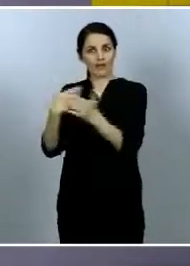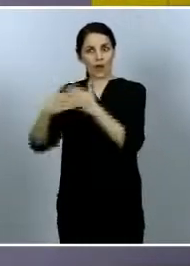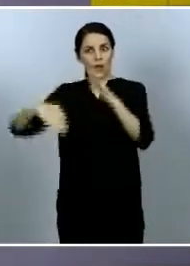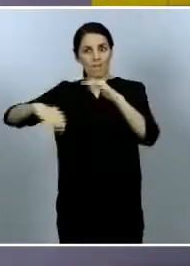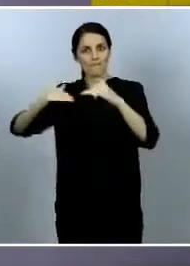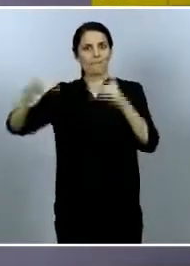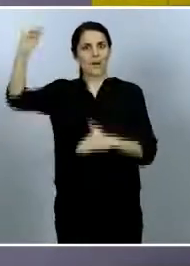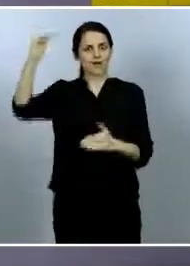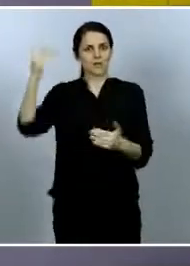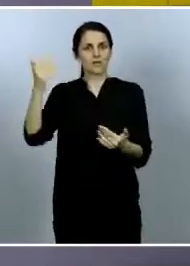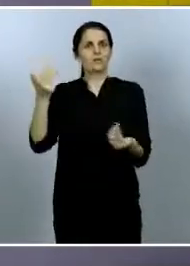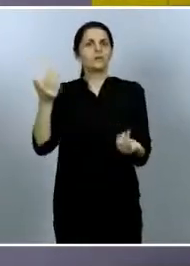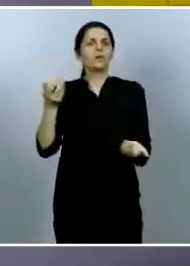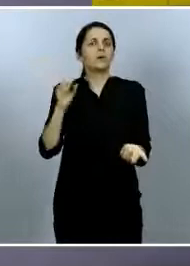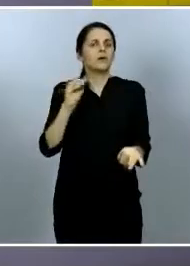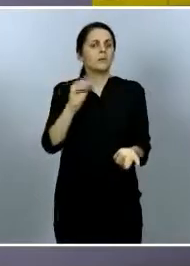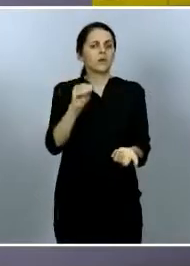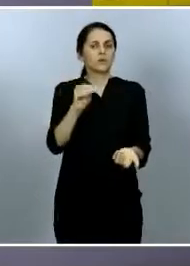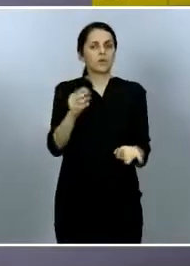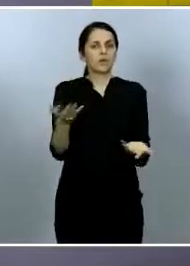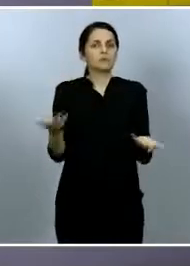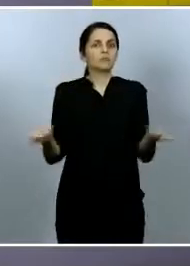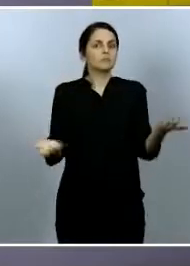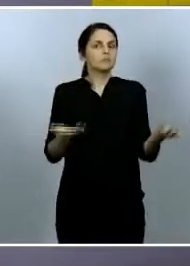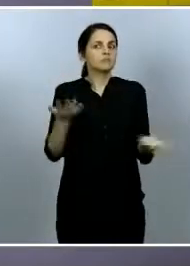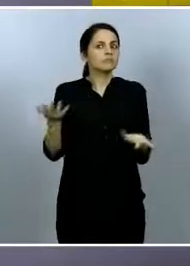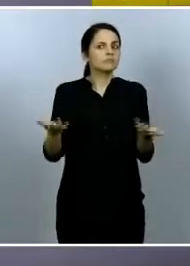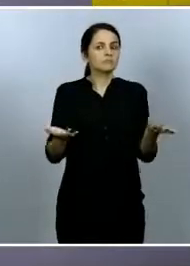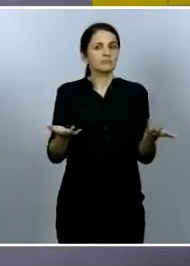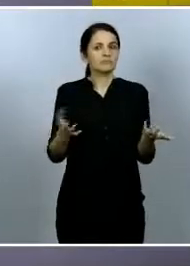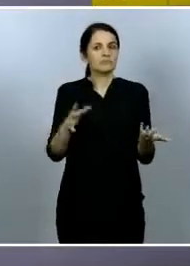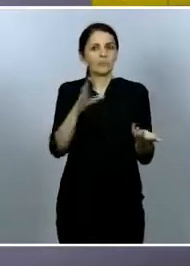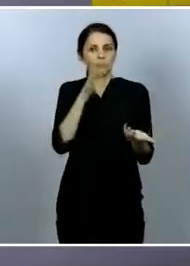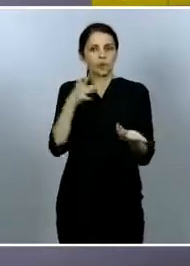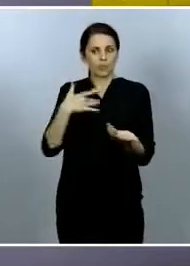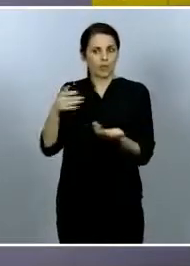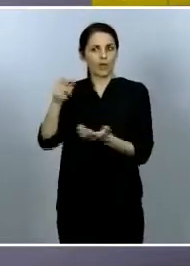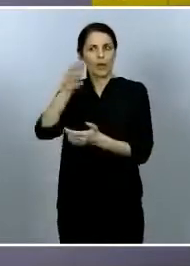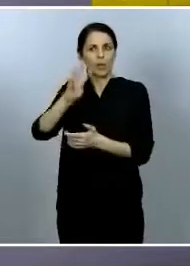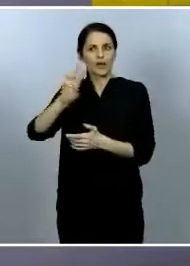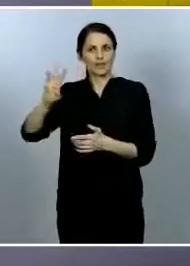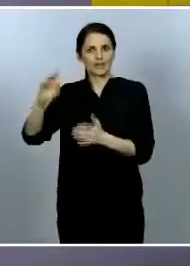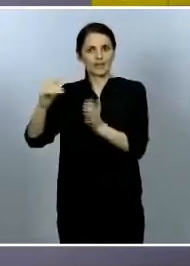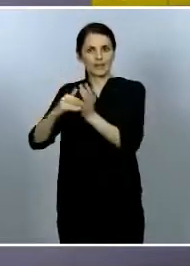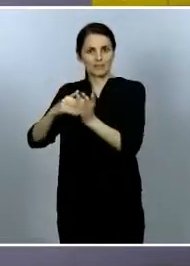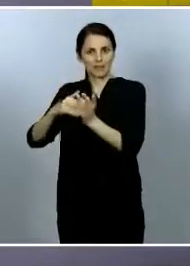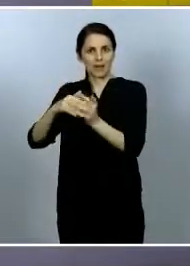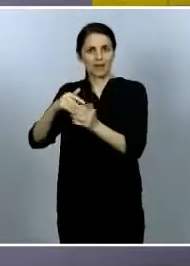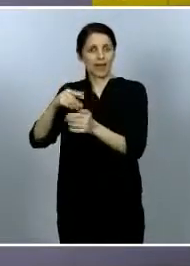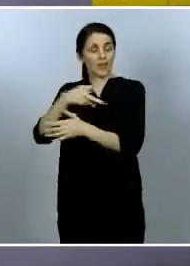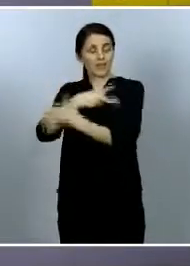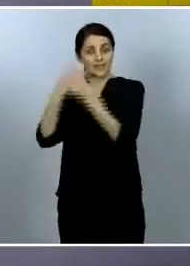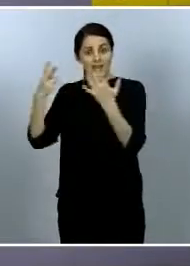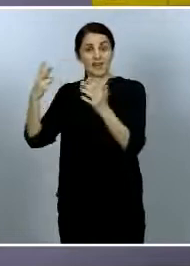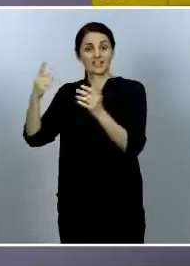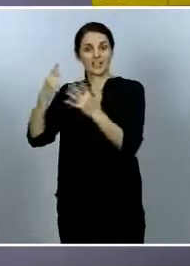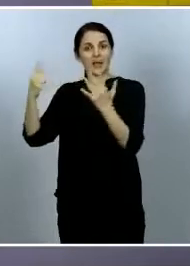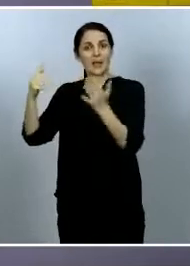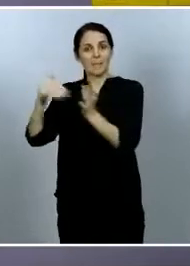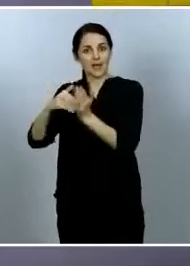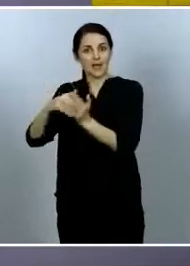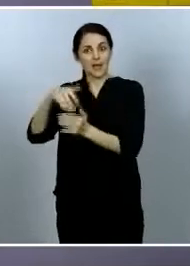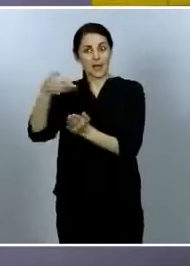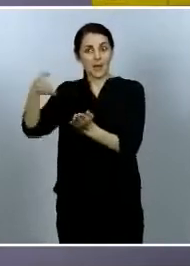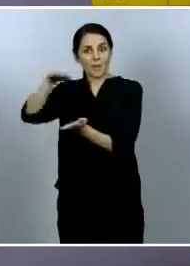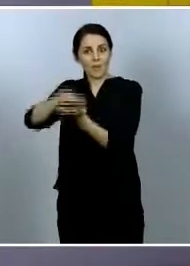dice Associated Press, que puedan deberse a otra causa que no sea el COVID-19. Son 16.000 muertes más porque si fuese así